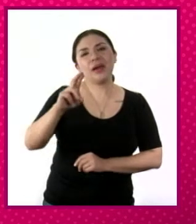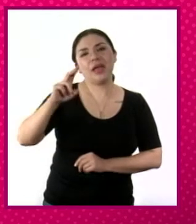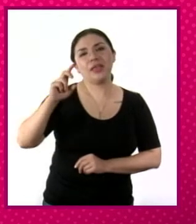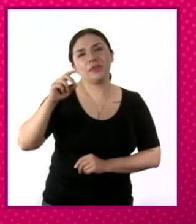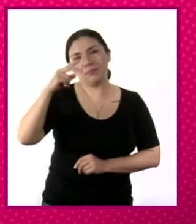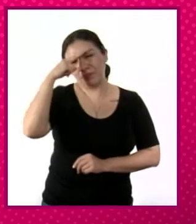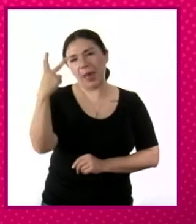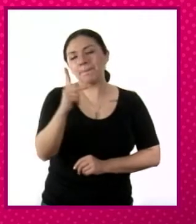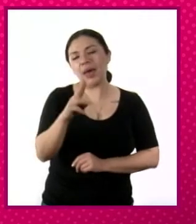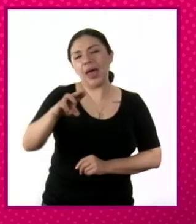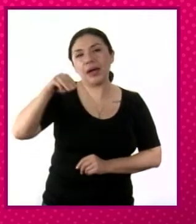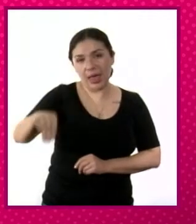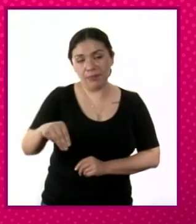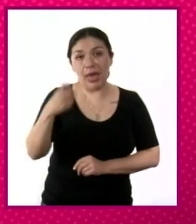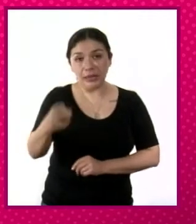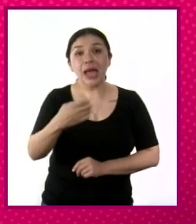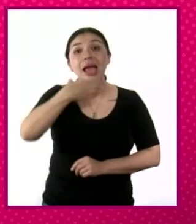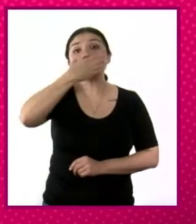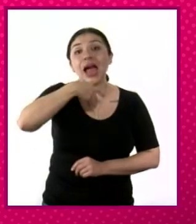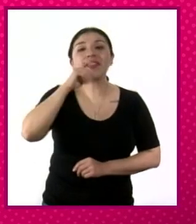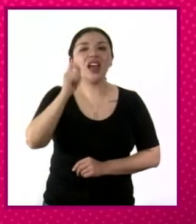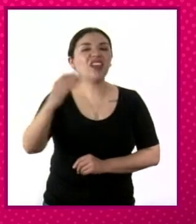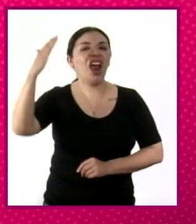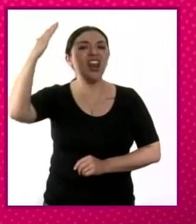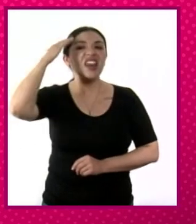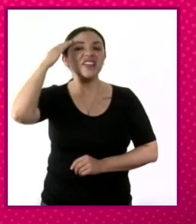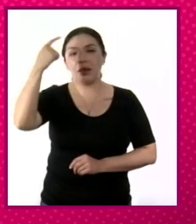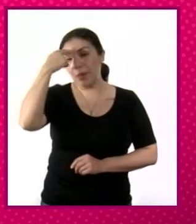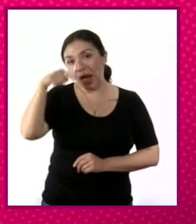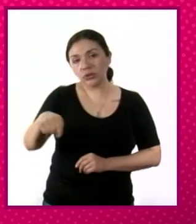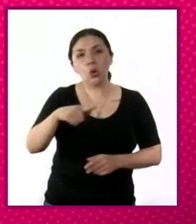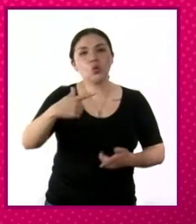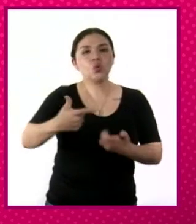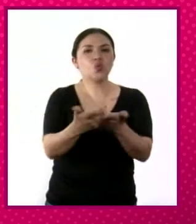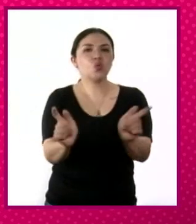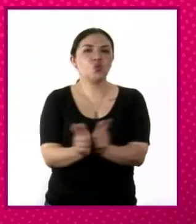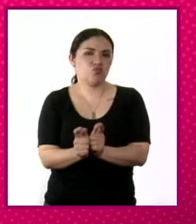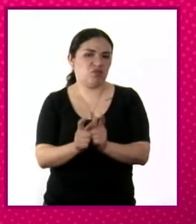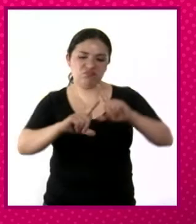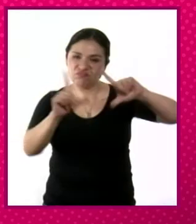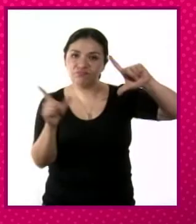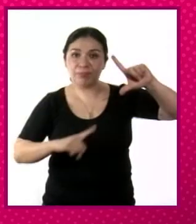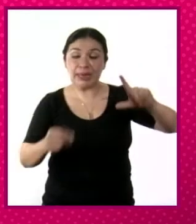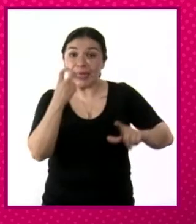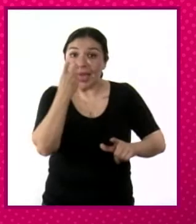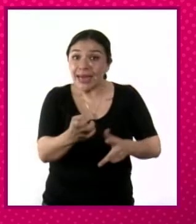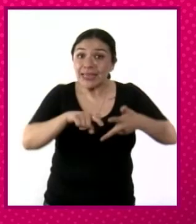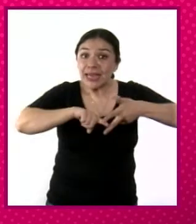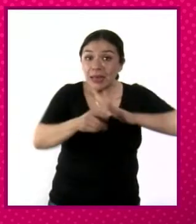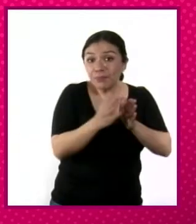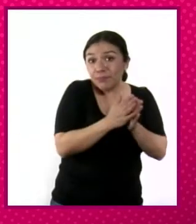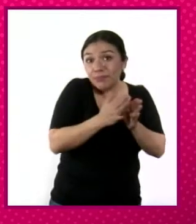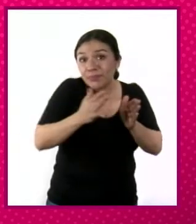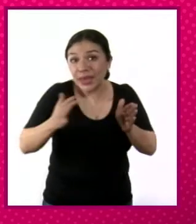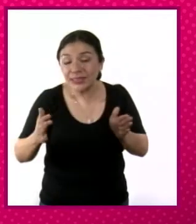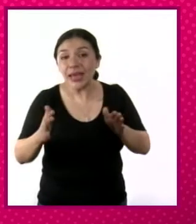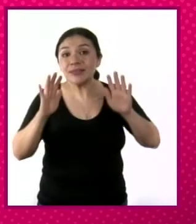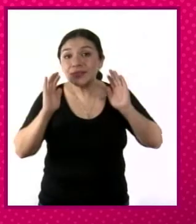Cárdenas se convierte en el líder indiscutible del país. A partir de entonces, estas